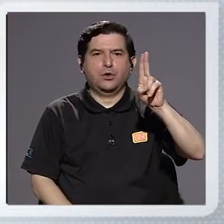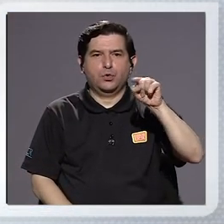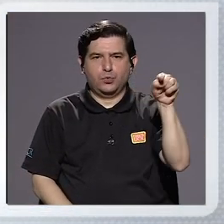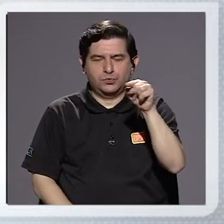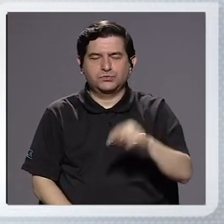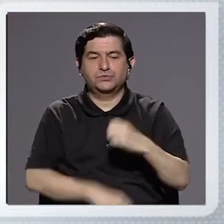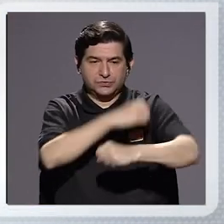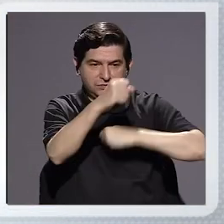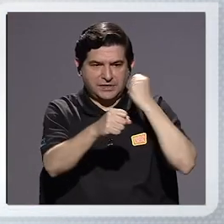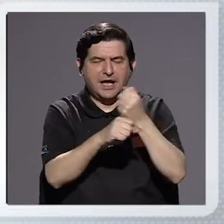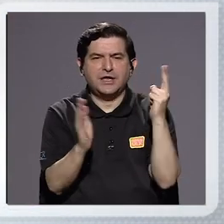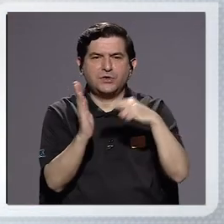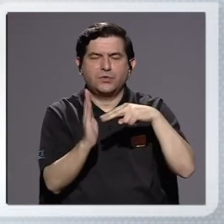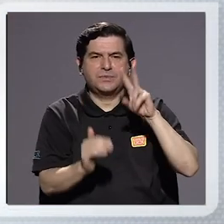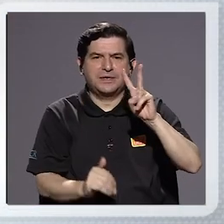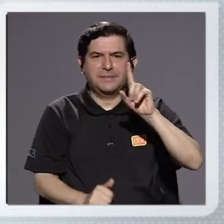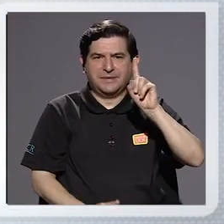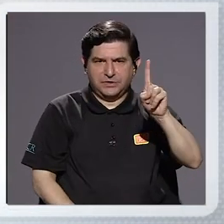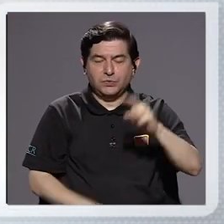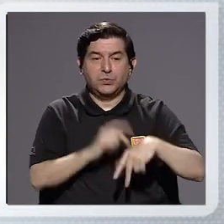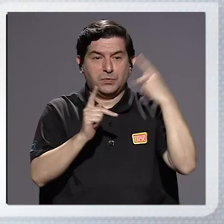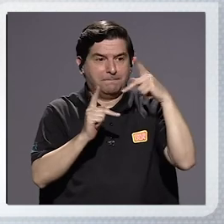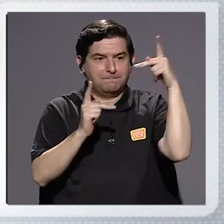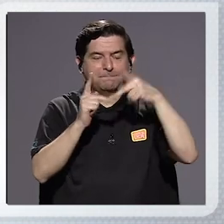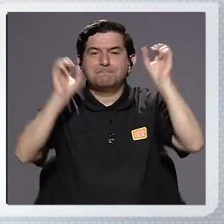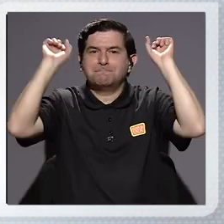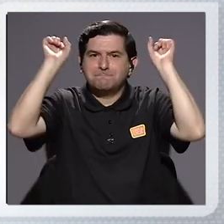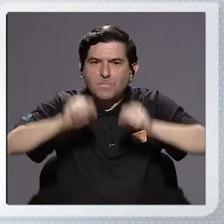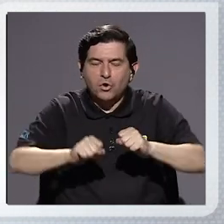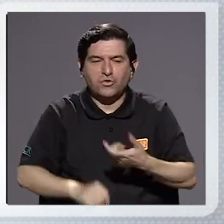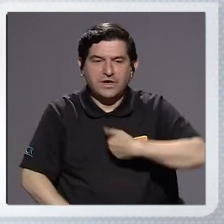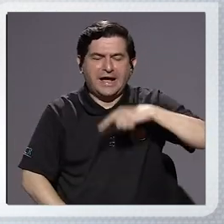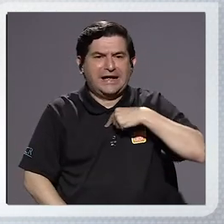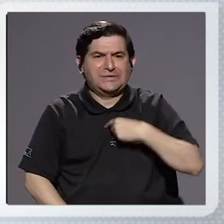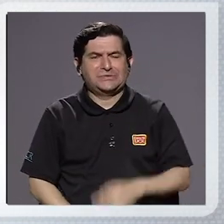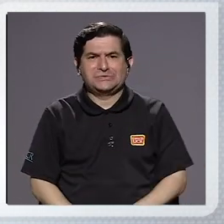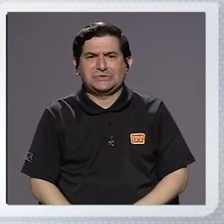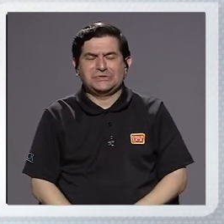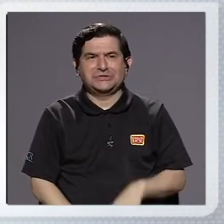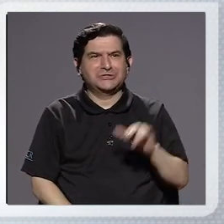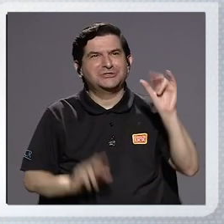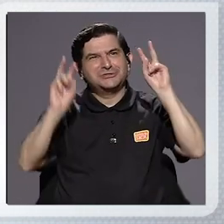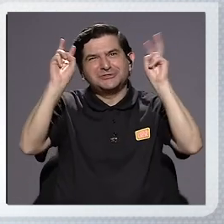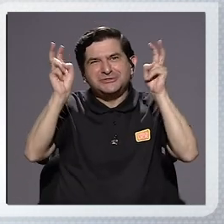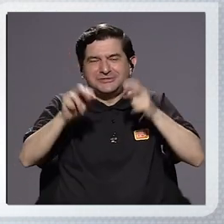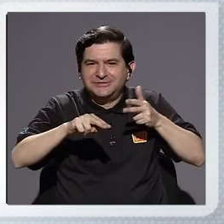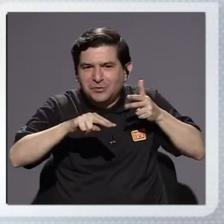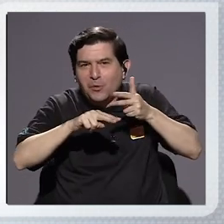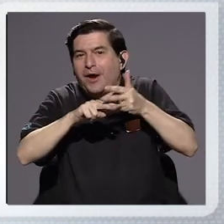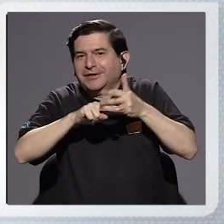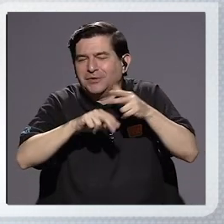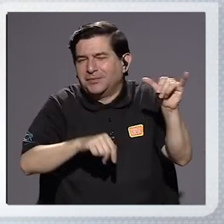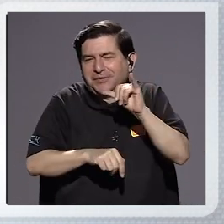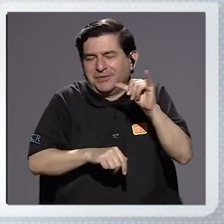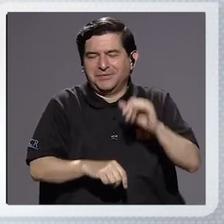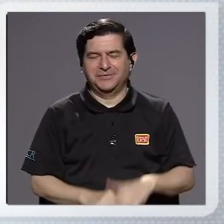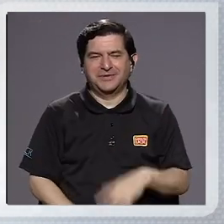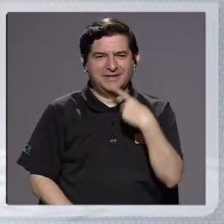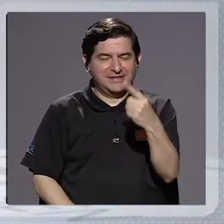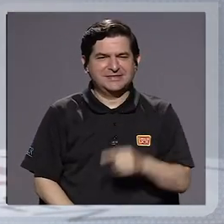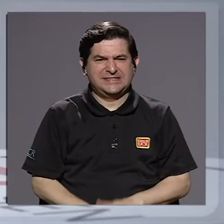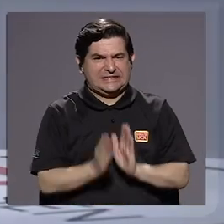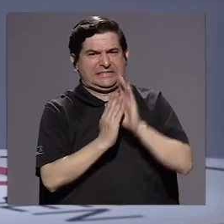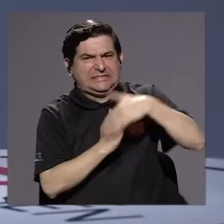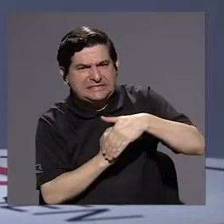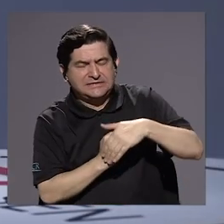el año 2021 perfectamente nos podría atropellar. En el marco de ese atropello que podríamos recibir de